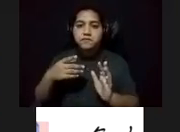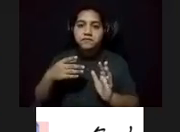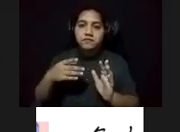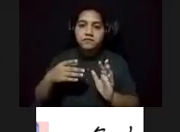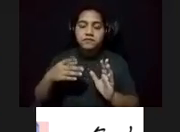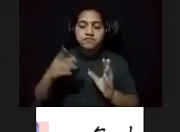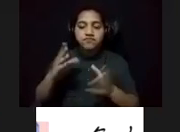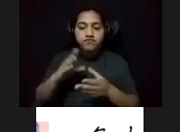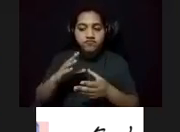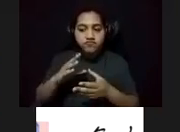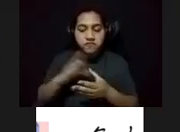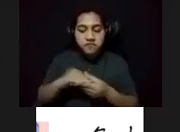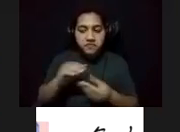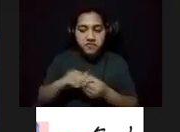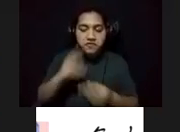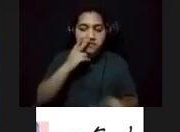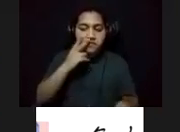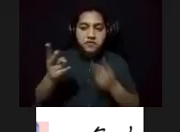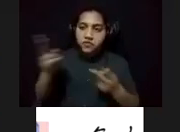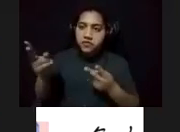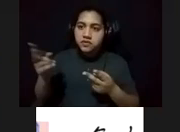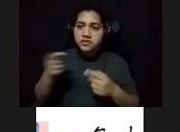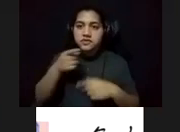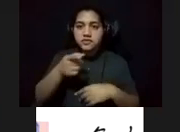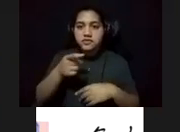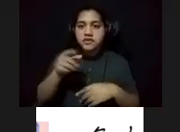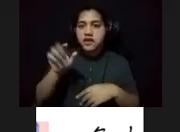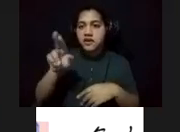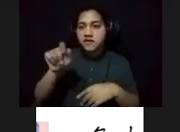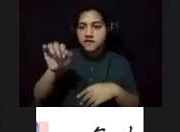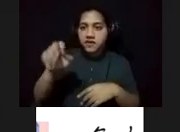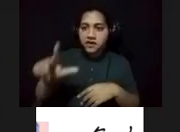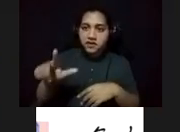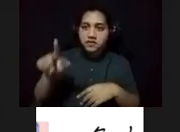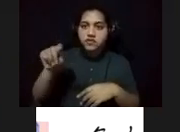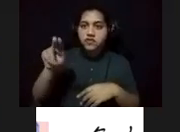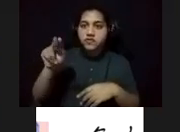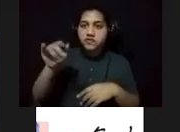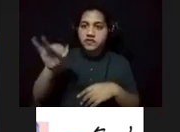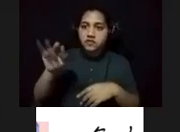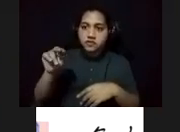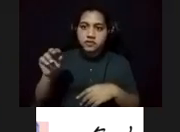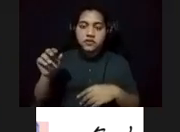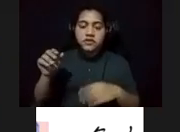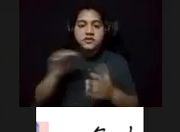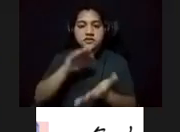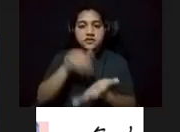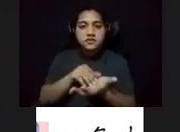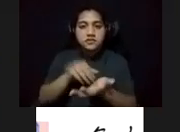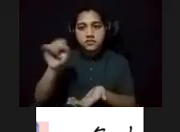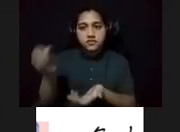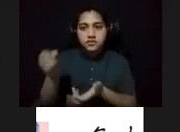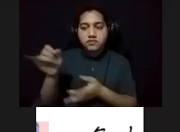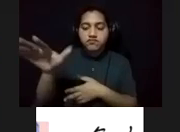narrativa visual del maestro Rafael Tufiño. El centro de San Juan y sus periferias lo